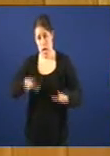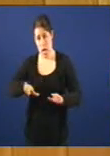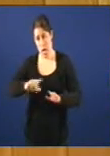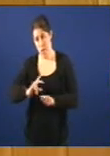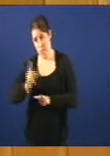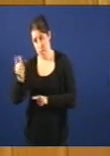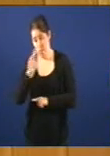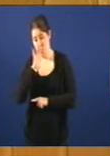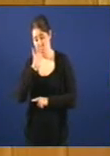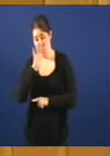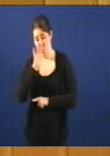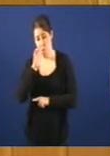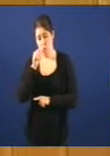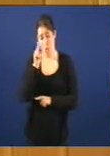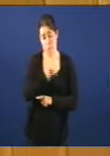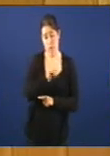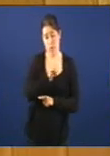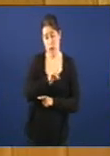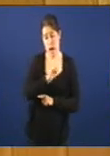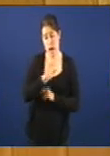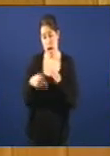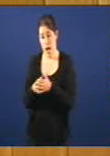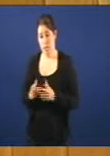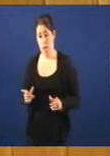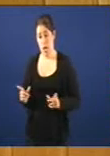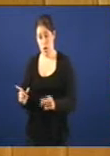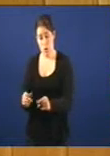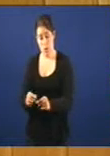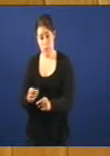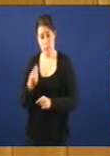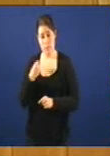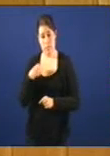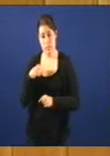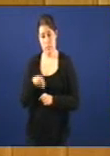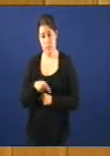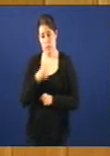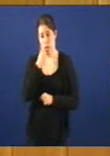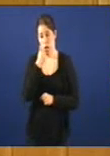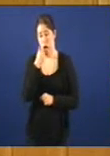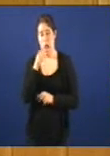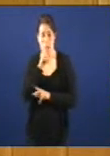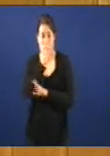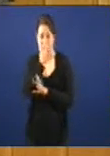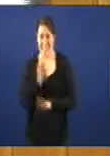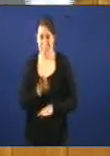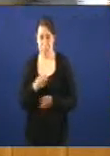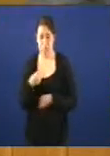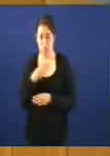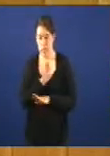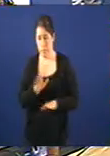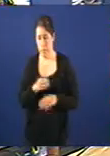entendo que trasladarse de Vilaxoan ao Grobe é cuando menos con todos os respectos unha hipérbole fantástica máis nada e moitas gracias